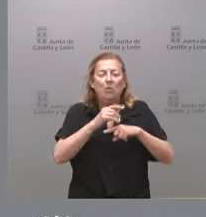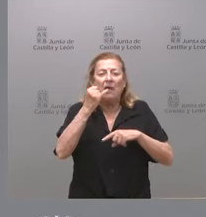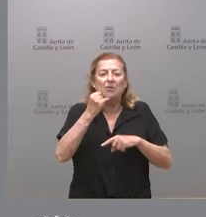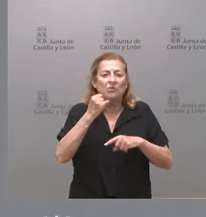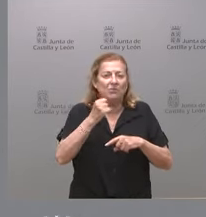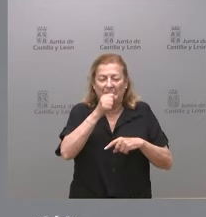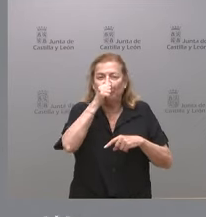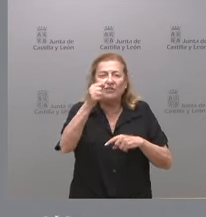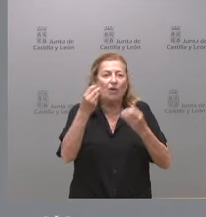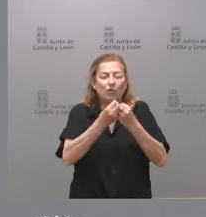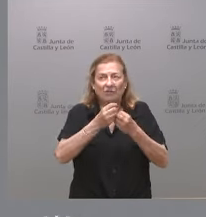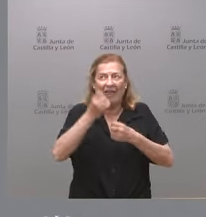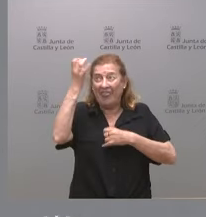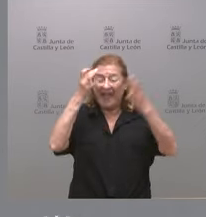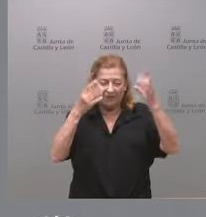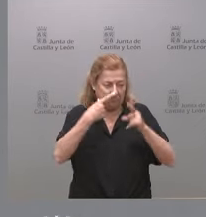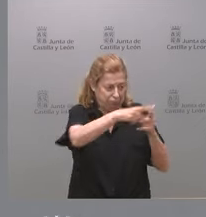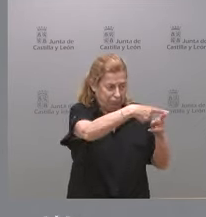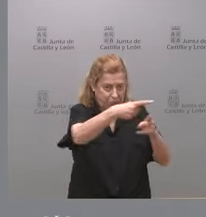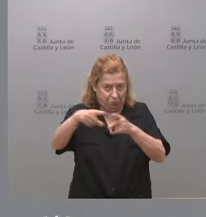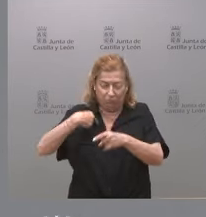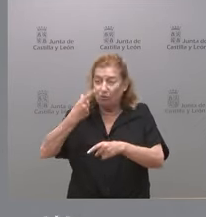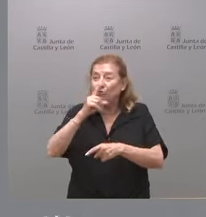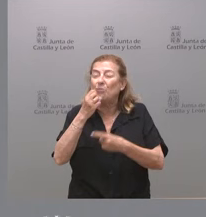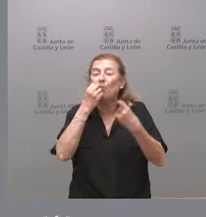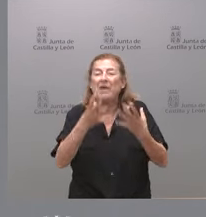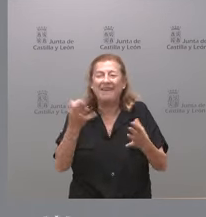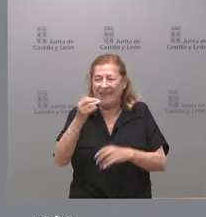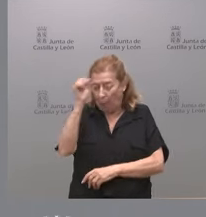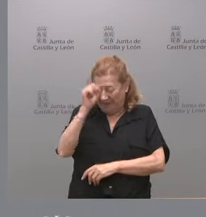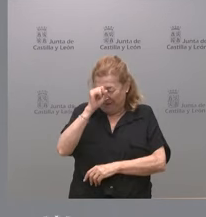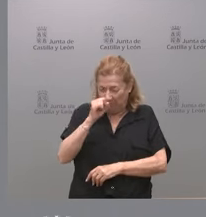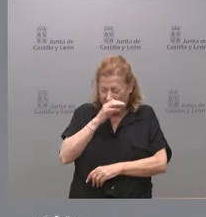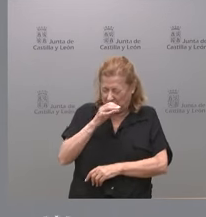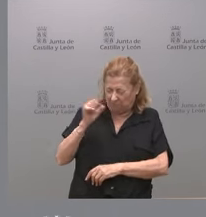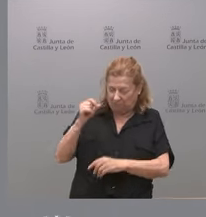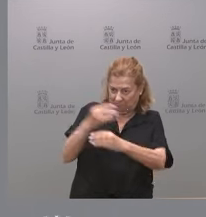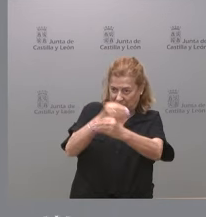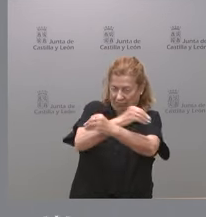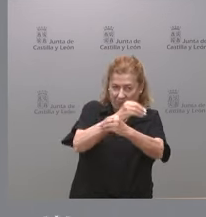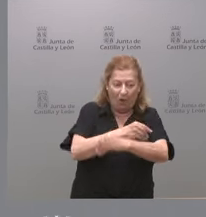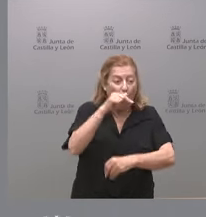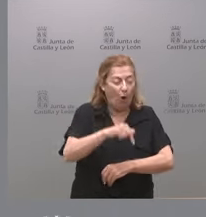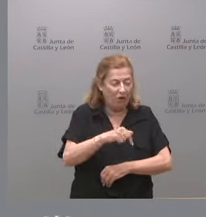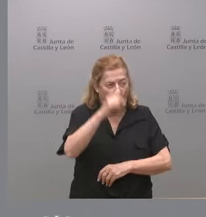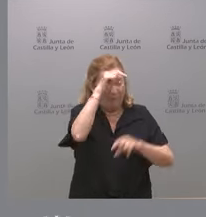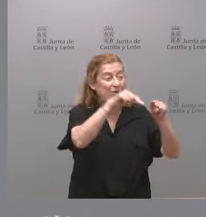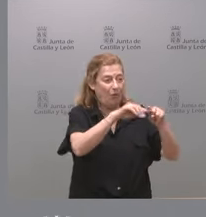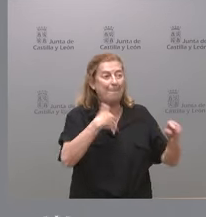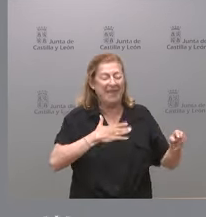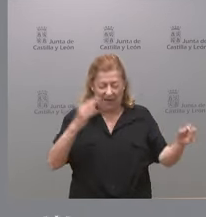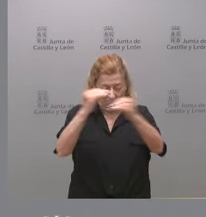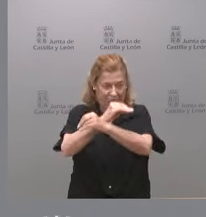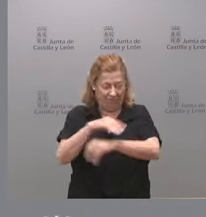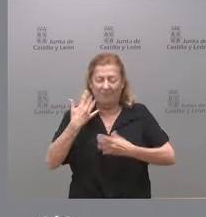socialista con opiniones tan diversas donde no sabemos muy bien qué es lo que opina donde un día opina una cosa otro día opina otra